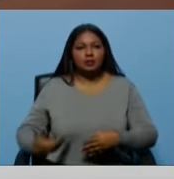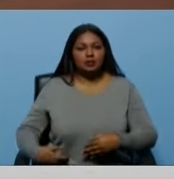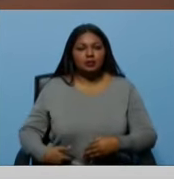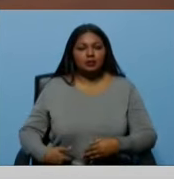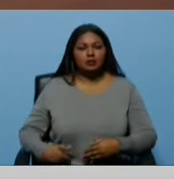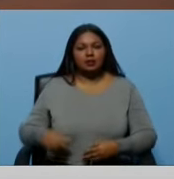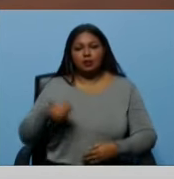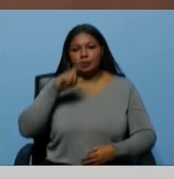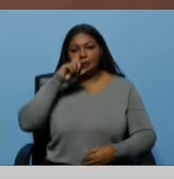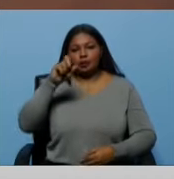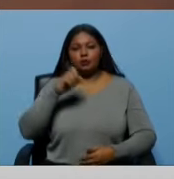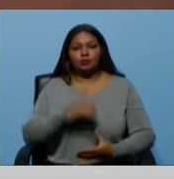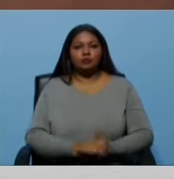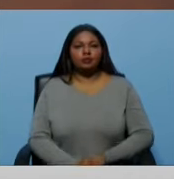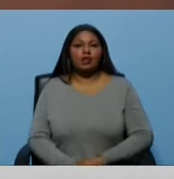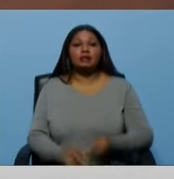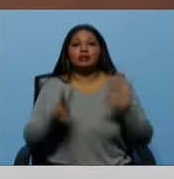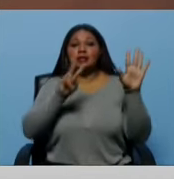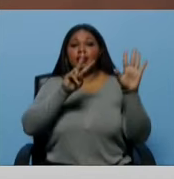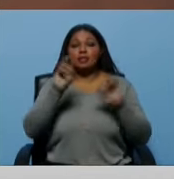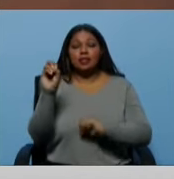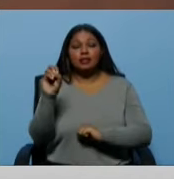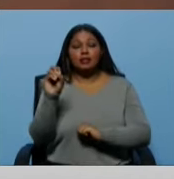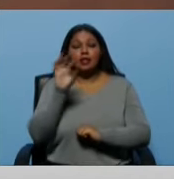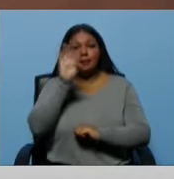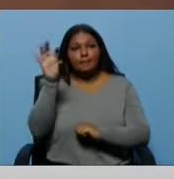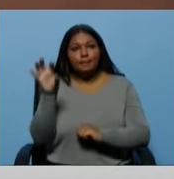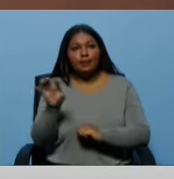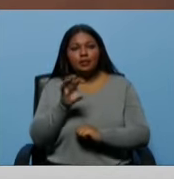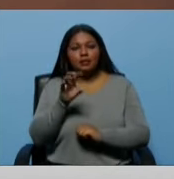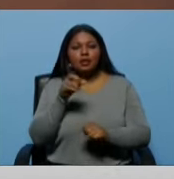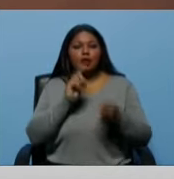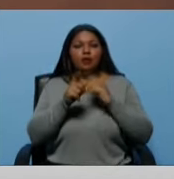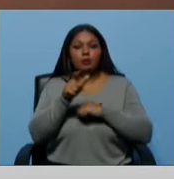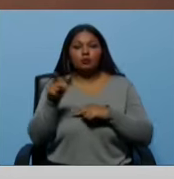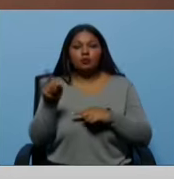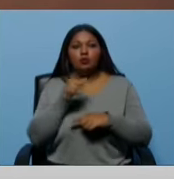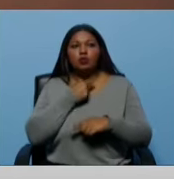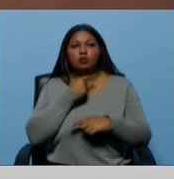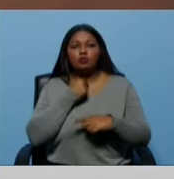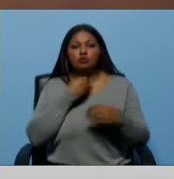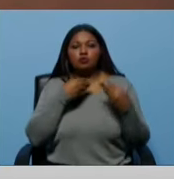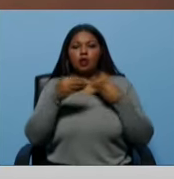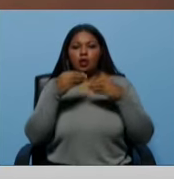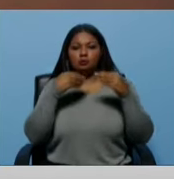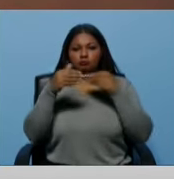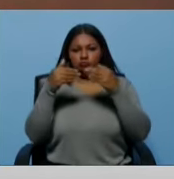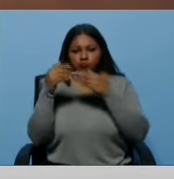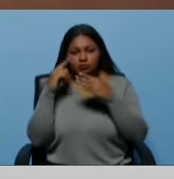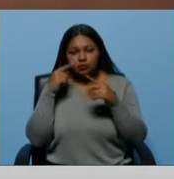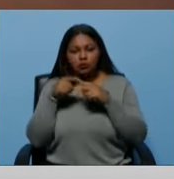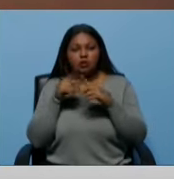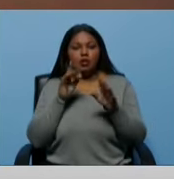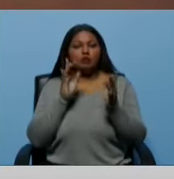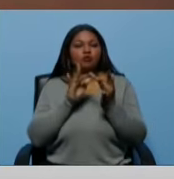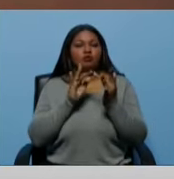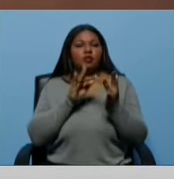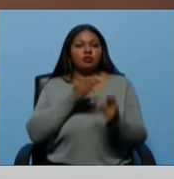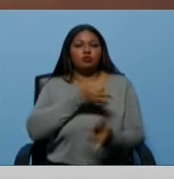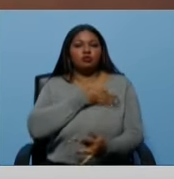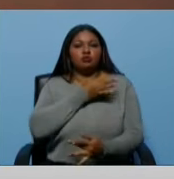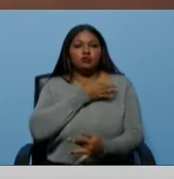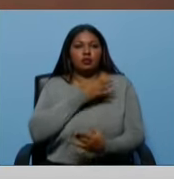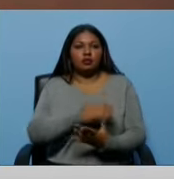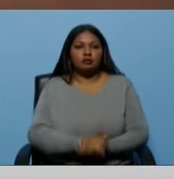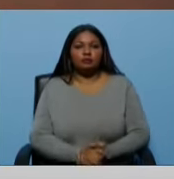son 70 los países que han... hay gente que no le gusta la palabra de regulación, pero, digamos, la libertad de expresión tampoco